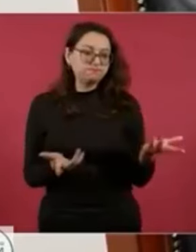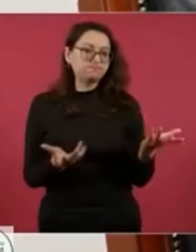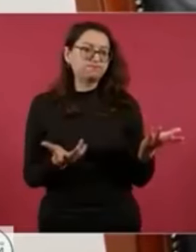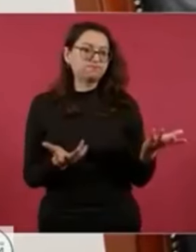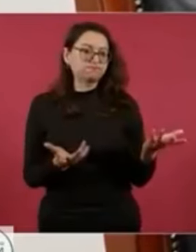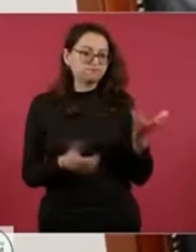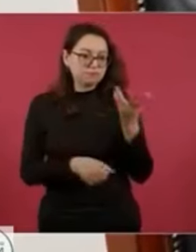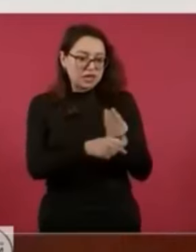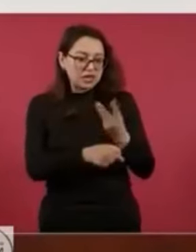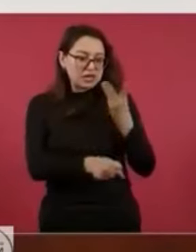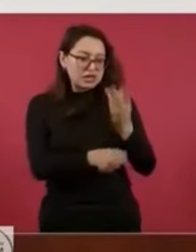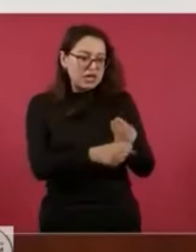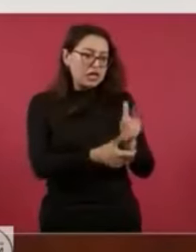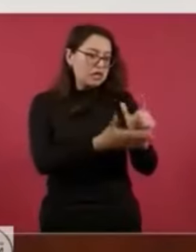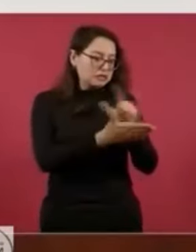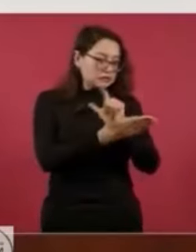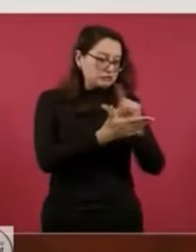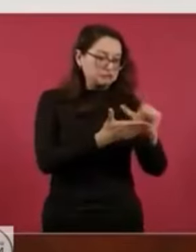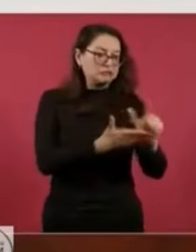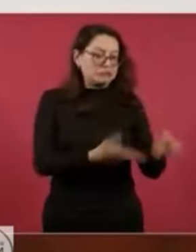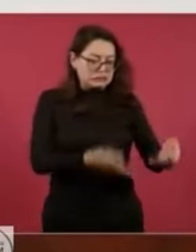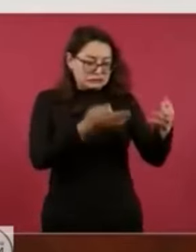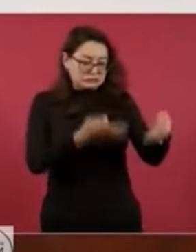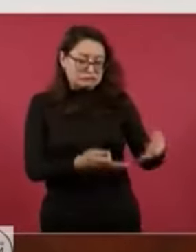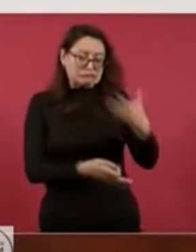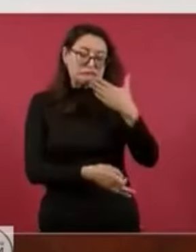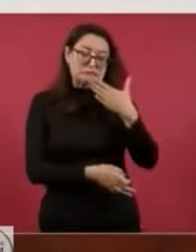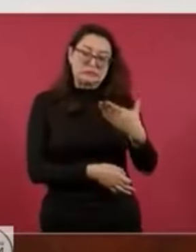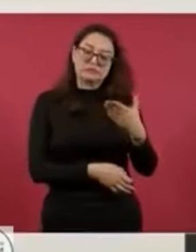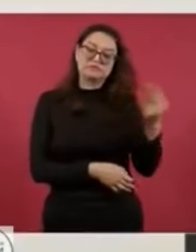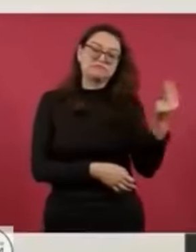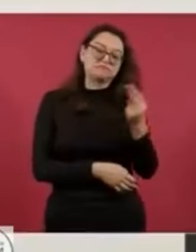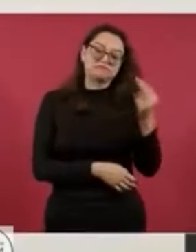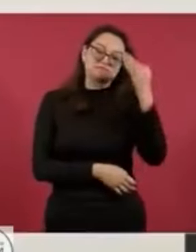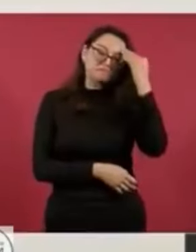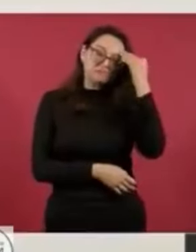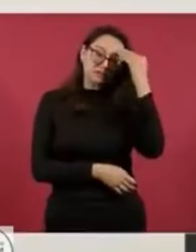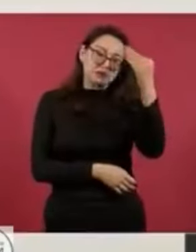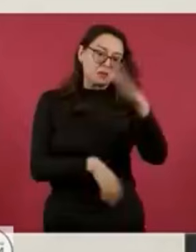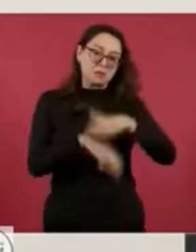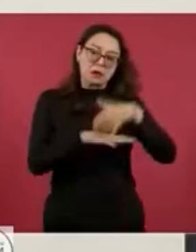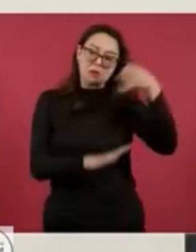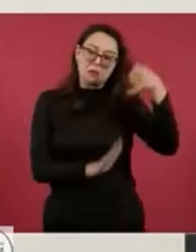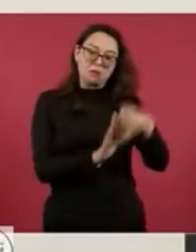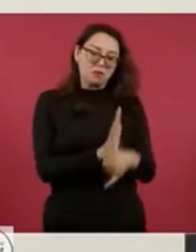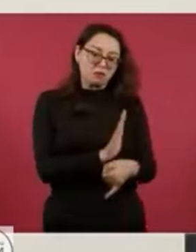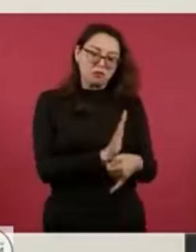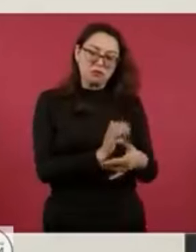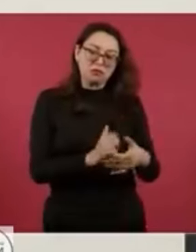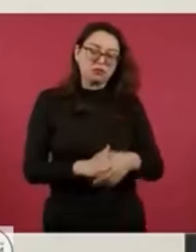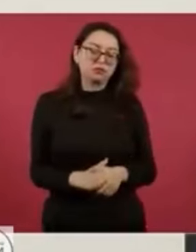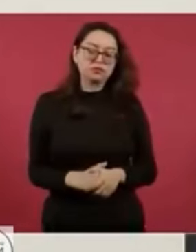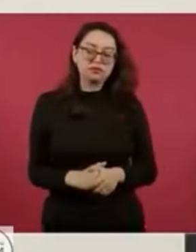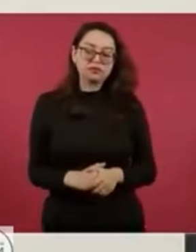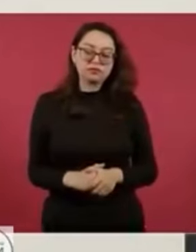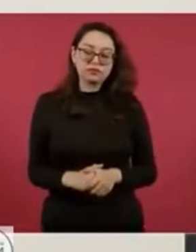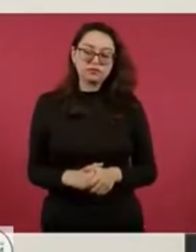sanear y limpiar ese cuerpo